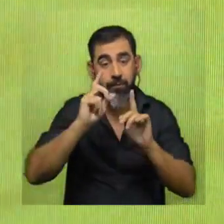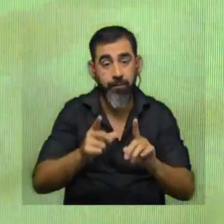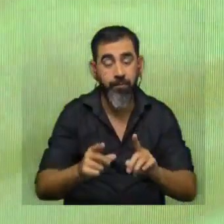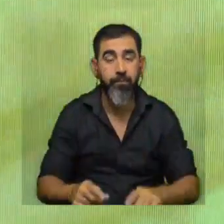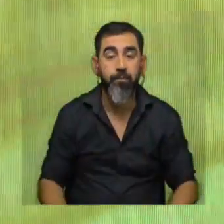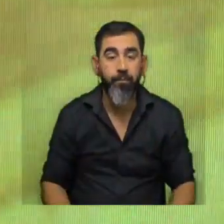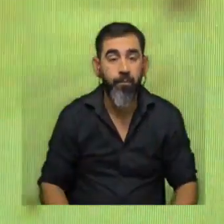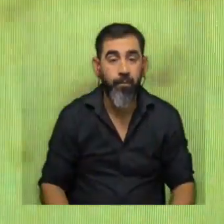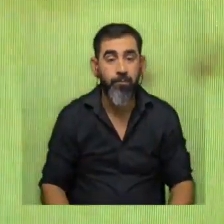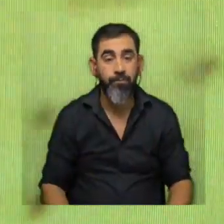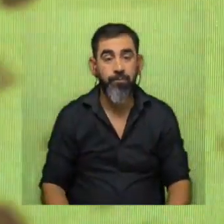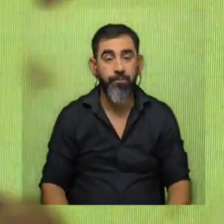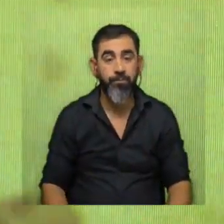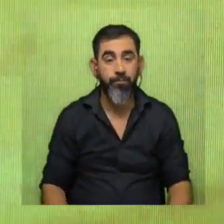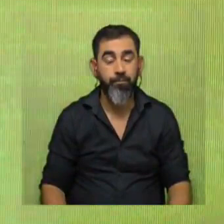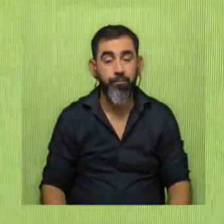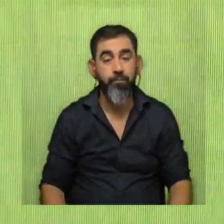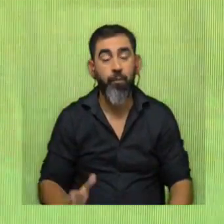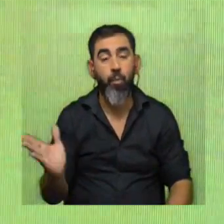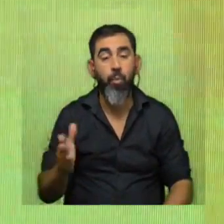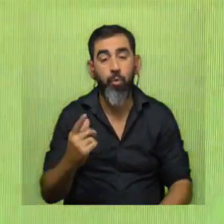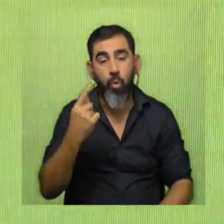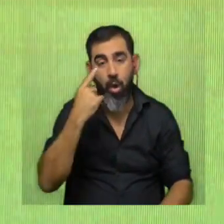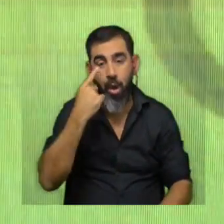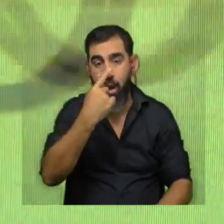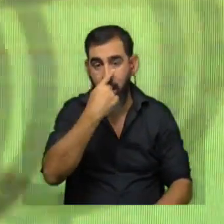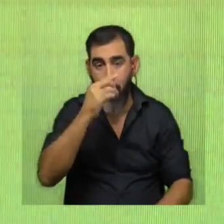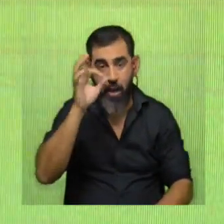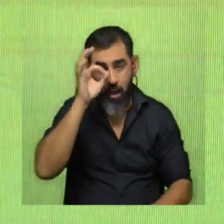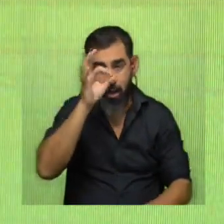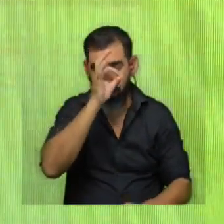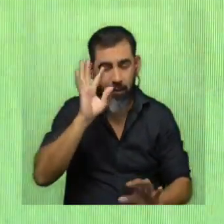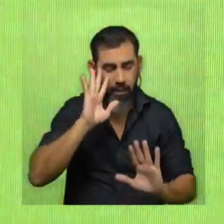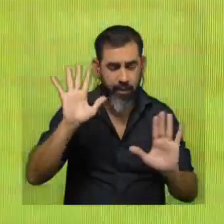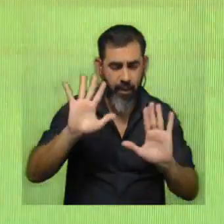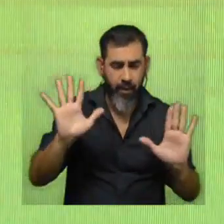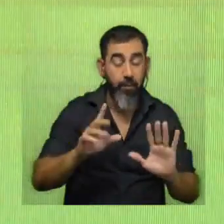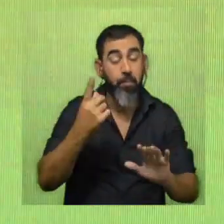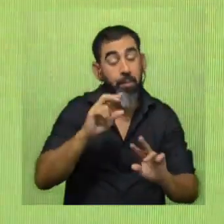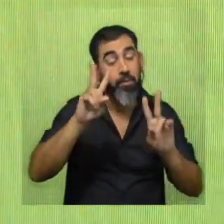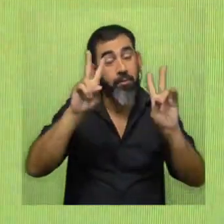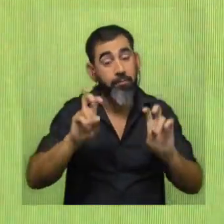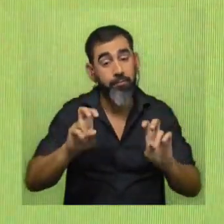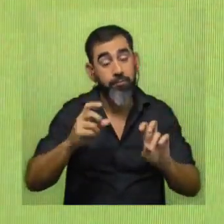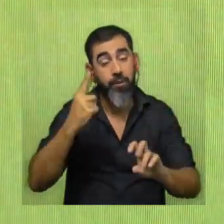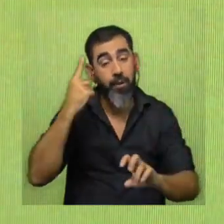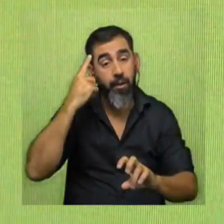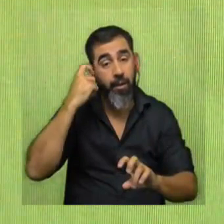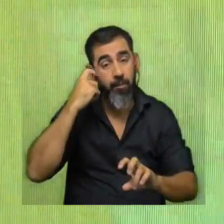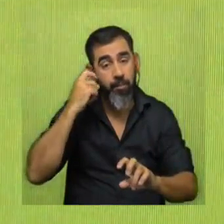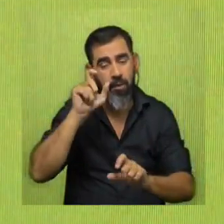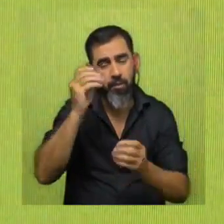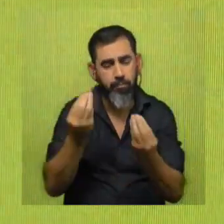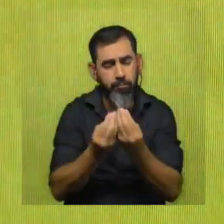nos vamos a meter en la fabricación de lentes de contacto nada que ver un tema con el otro pero mucho que ver en cuanto a que es una experiencia de muchísima